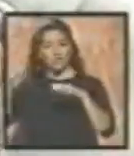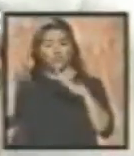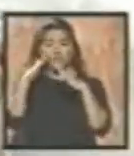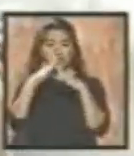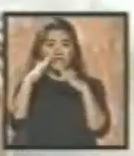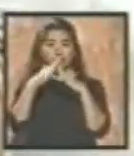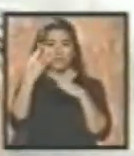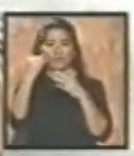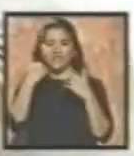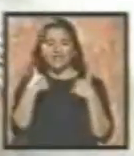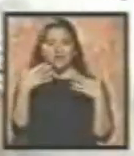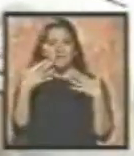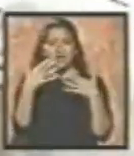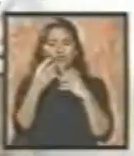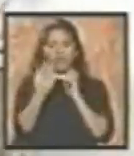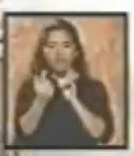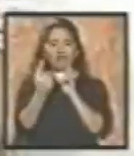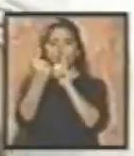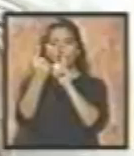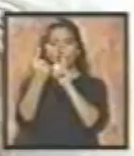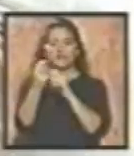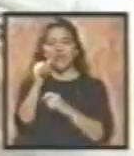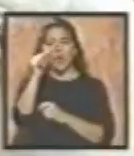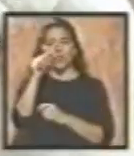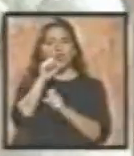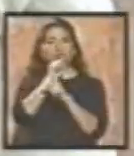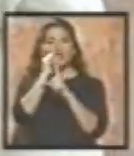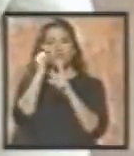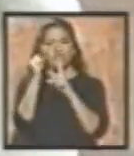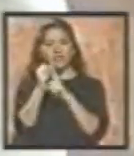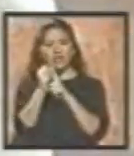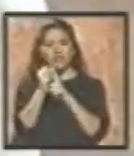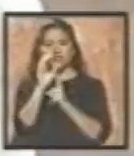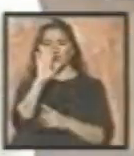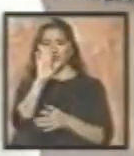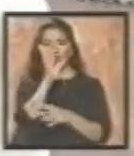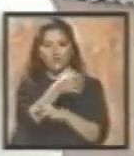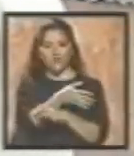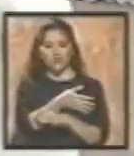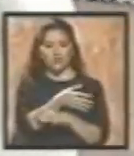porque tienen miedo a enfrentarse a una sociedad con barreras.